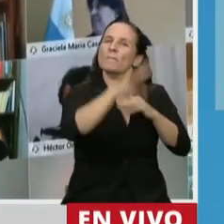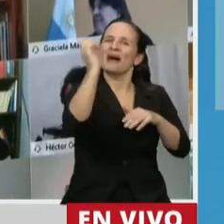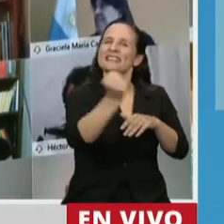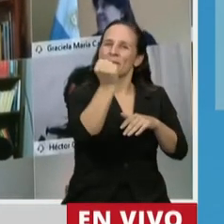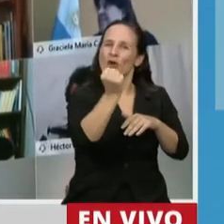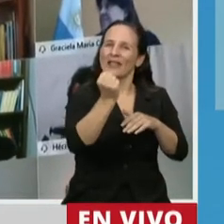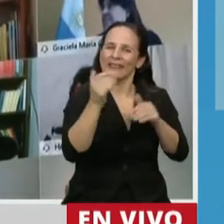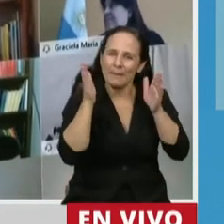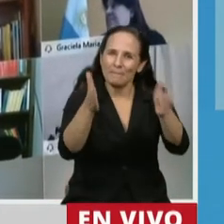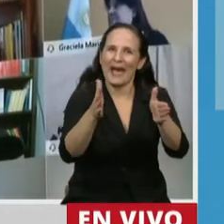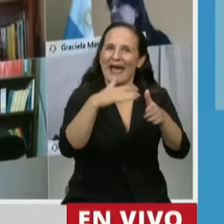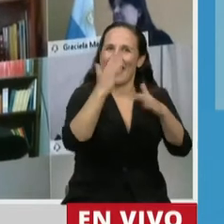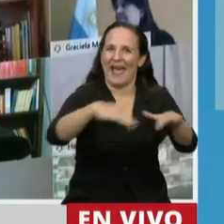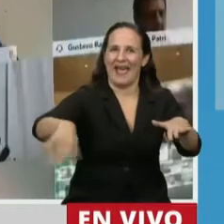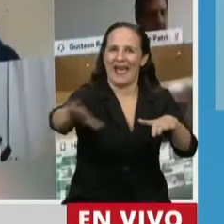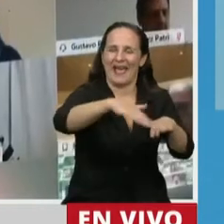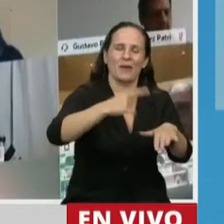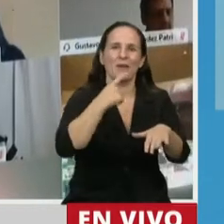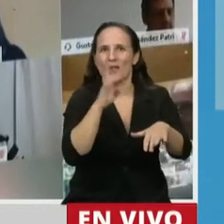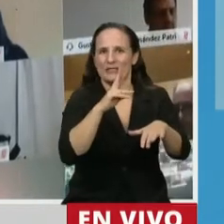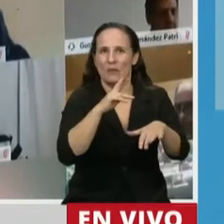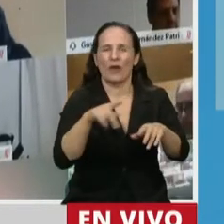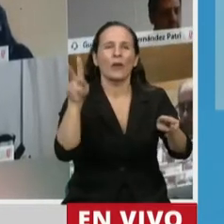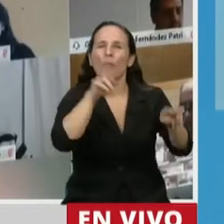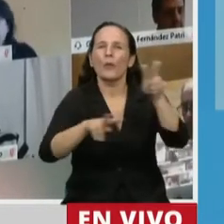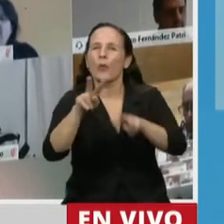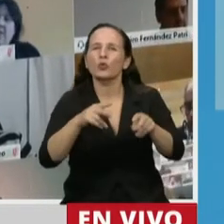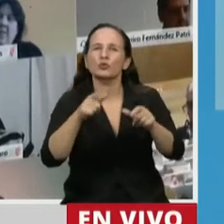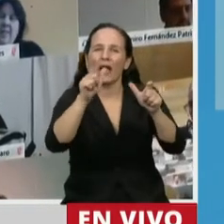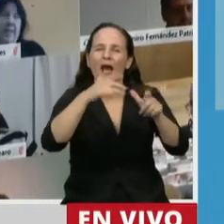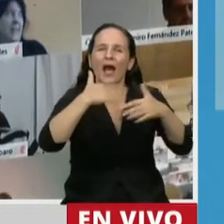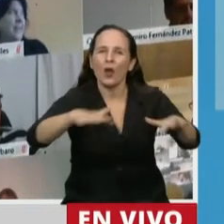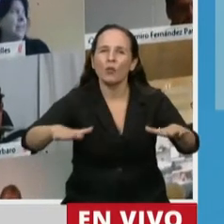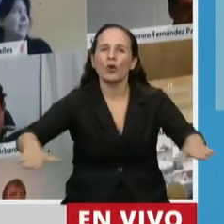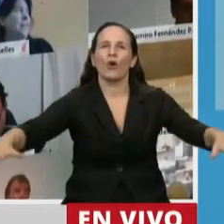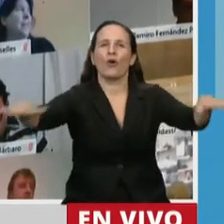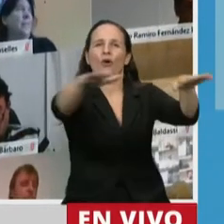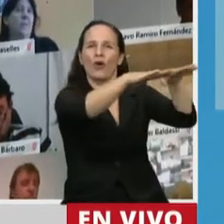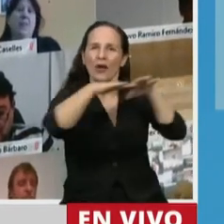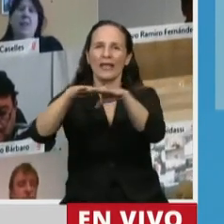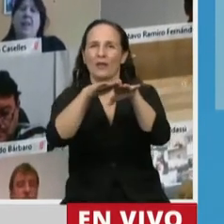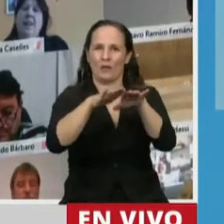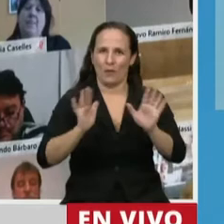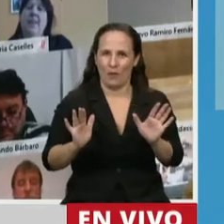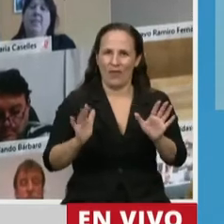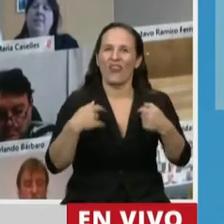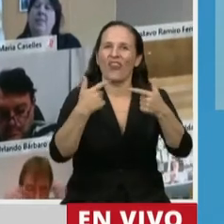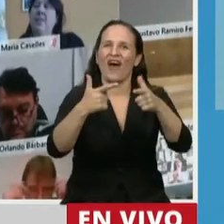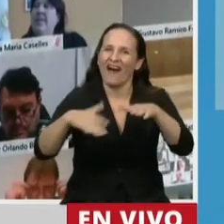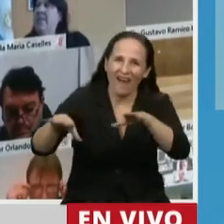pibes y pibas. La igualdad, hay una búsqueda de la igualdad que creo que viene a traer